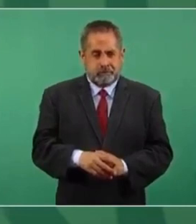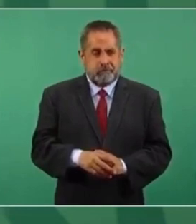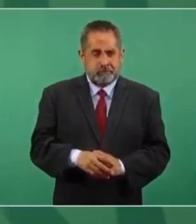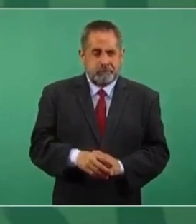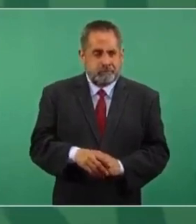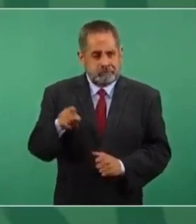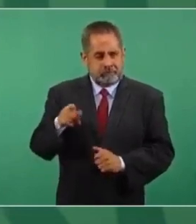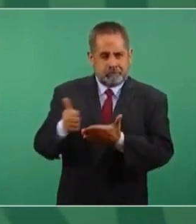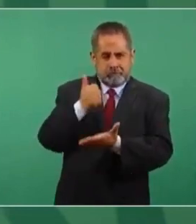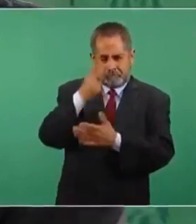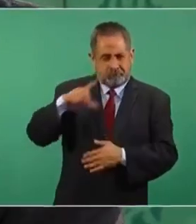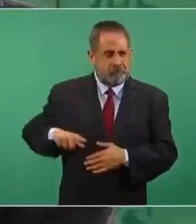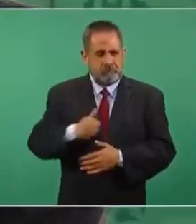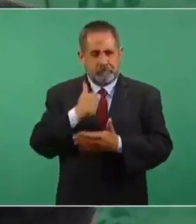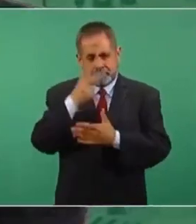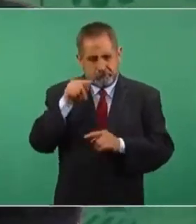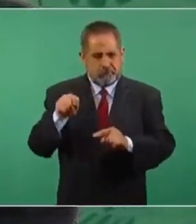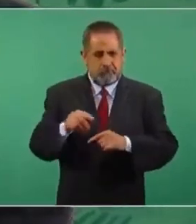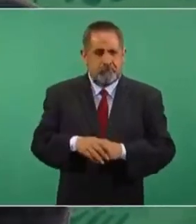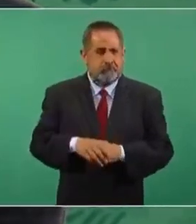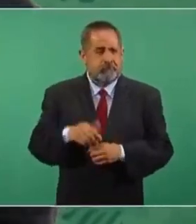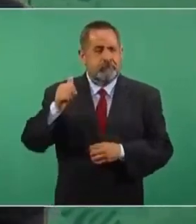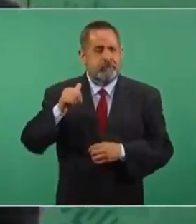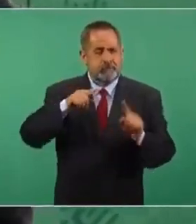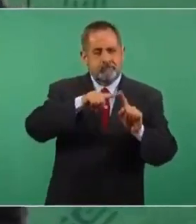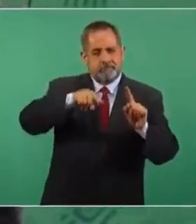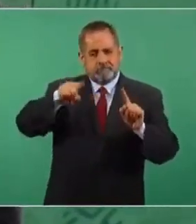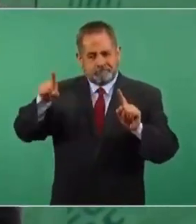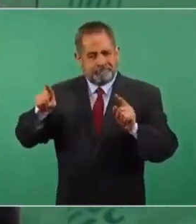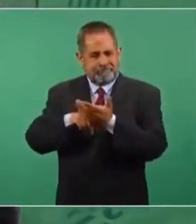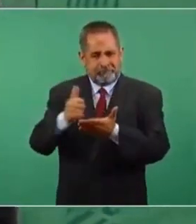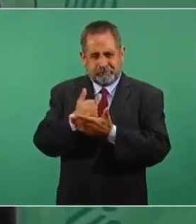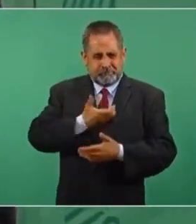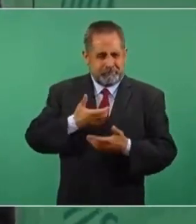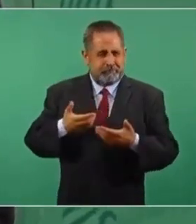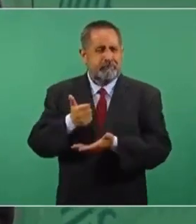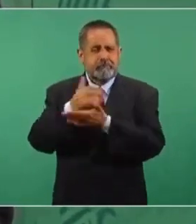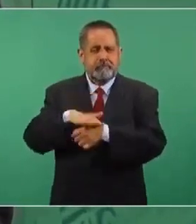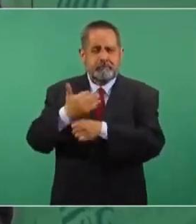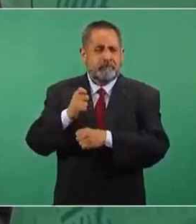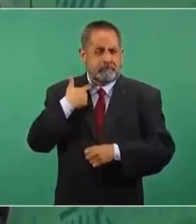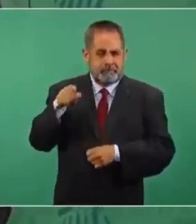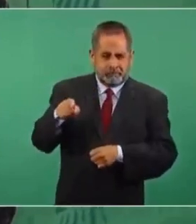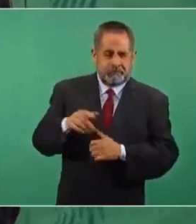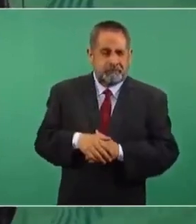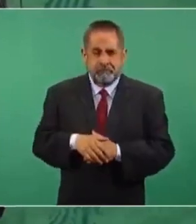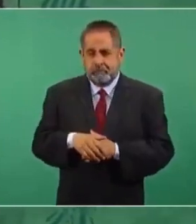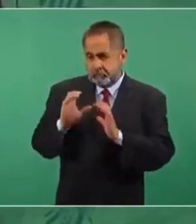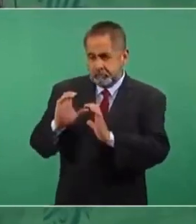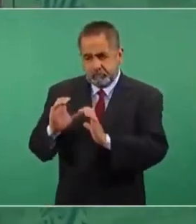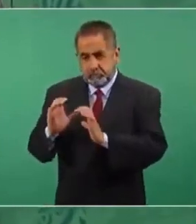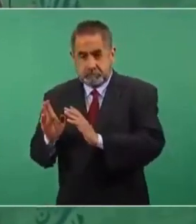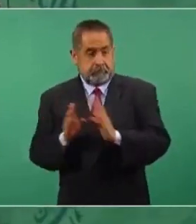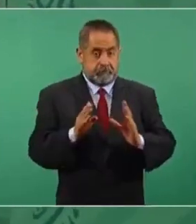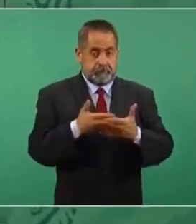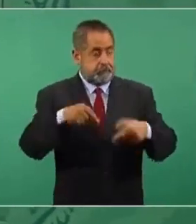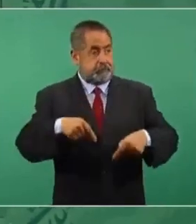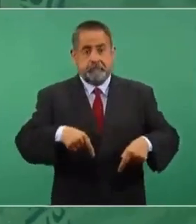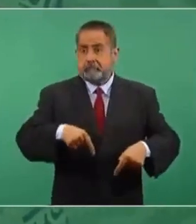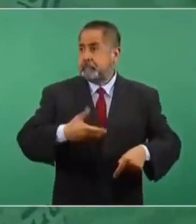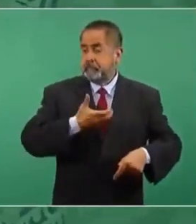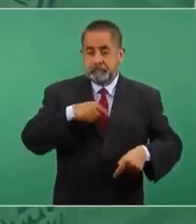la Ciudad de México, el gobierno de la Ciudad de México, el antiguo ayuntamiento, porque ahí está la sede del gobierno de ciudad. Ahora no, ahora es aquí.